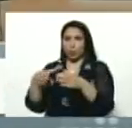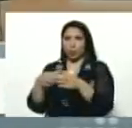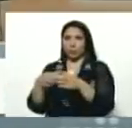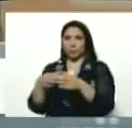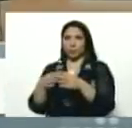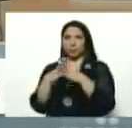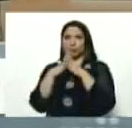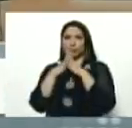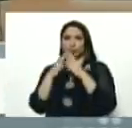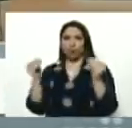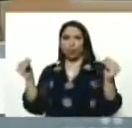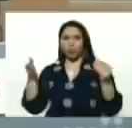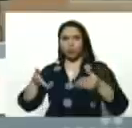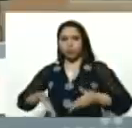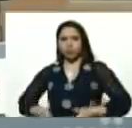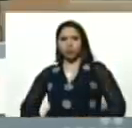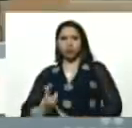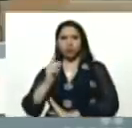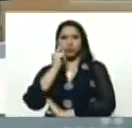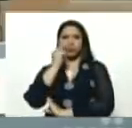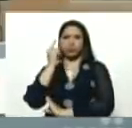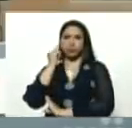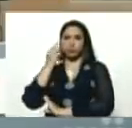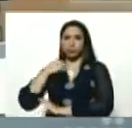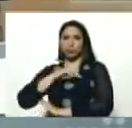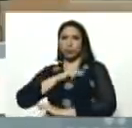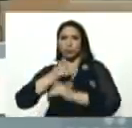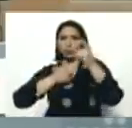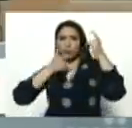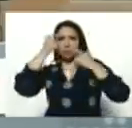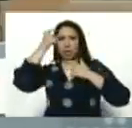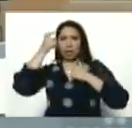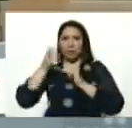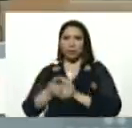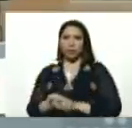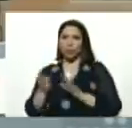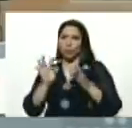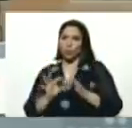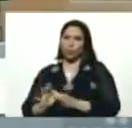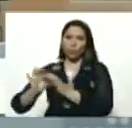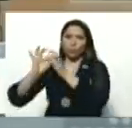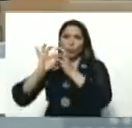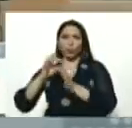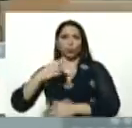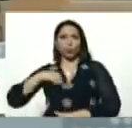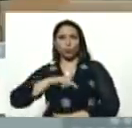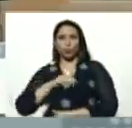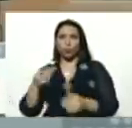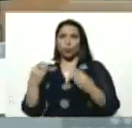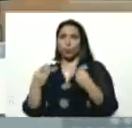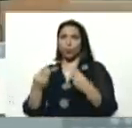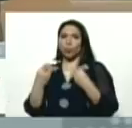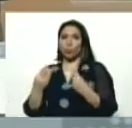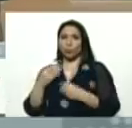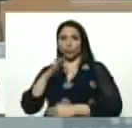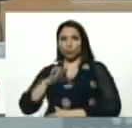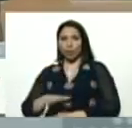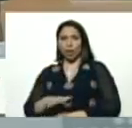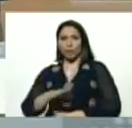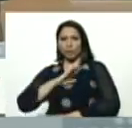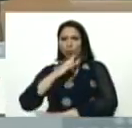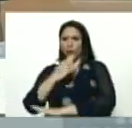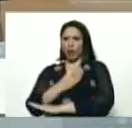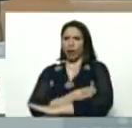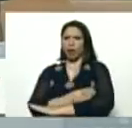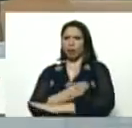a todos los hijos, e hijas, de nuestro comandante Chávez, unidos como estamos, férreamente unidos, y que bueno,